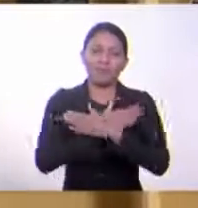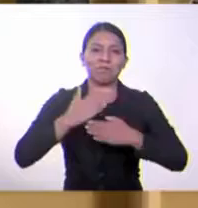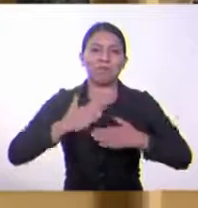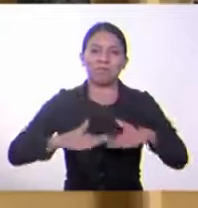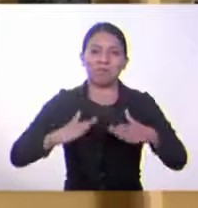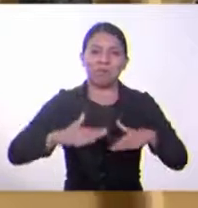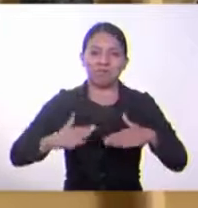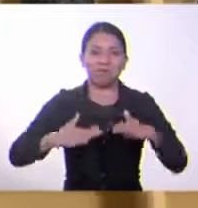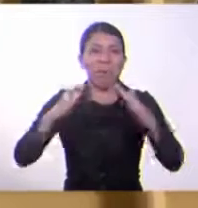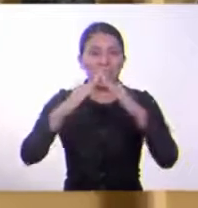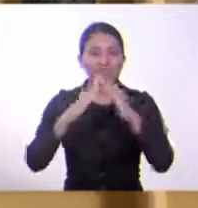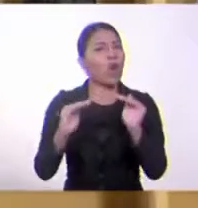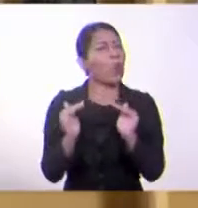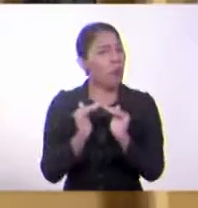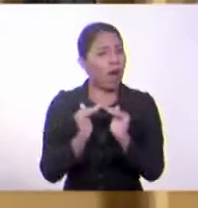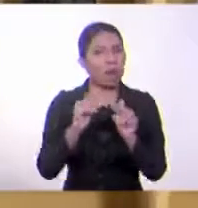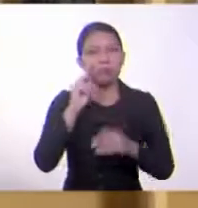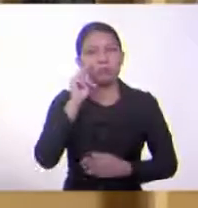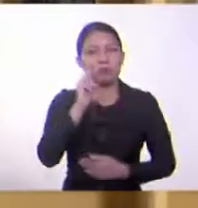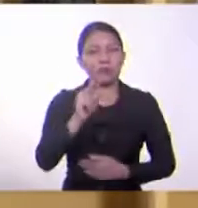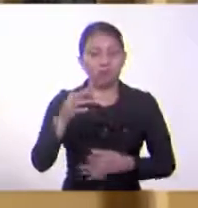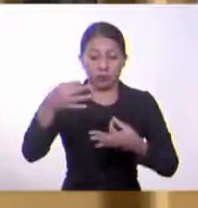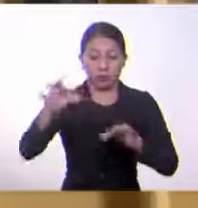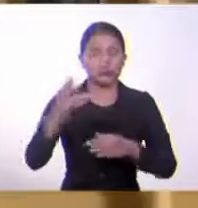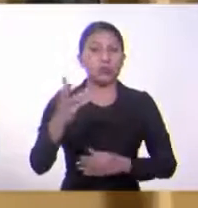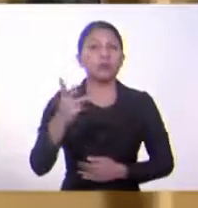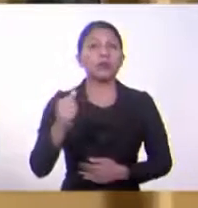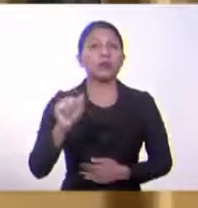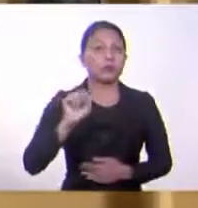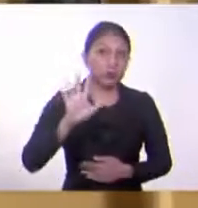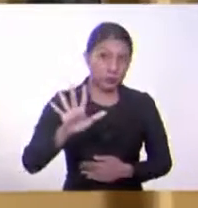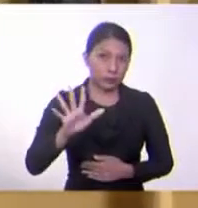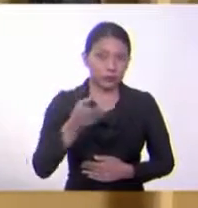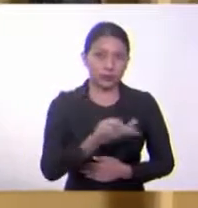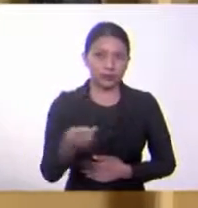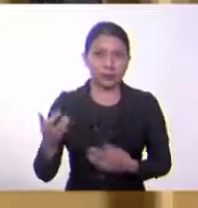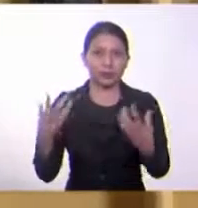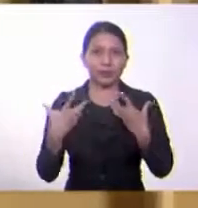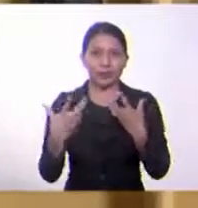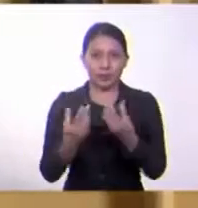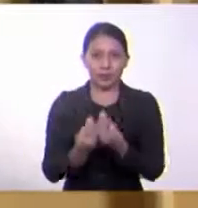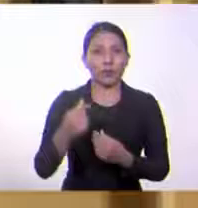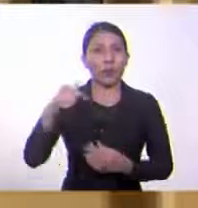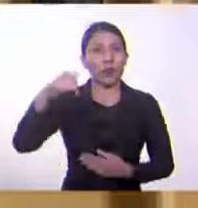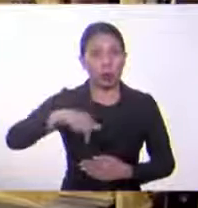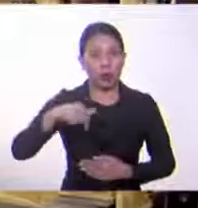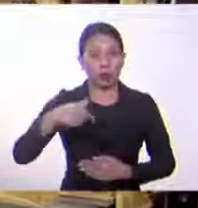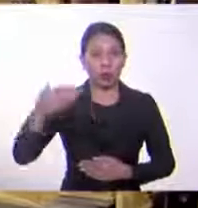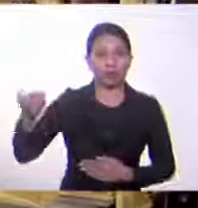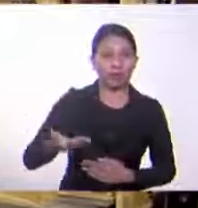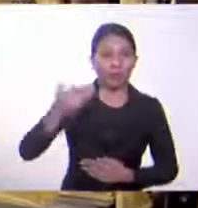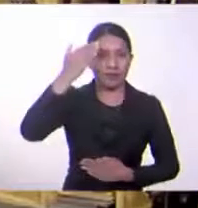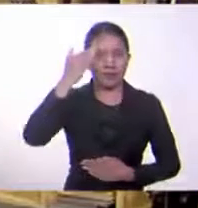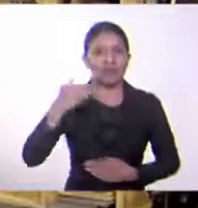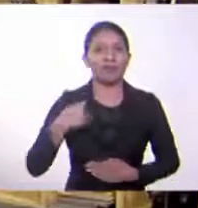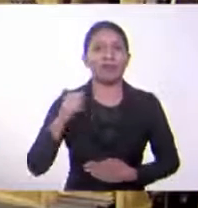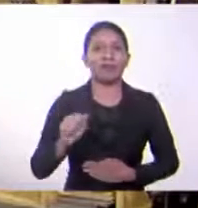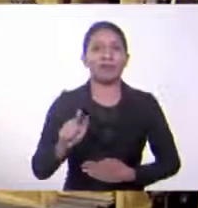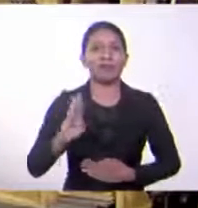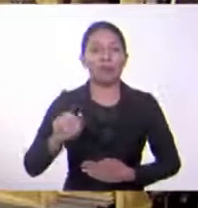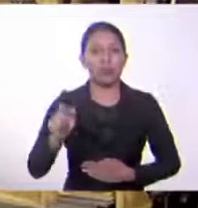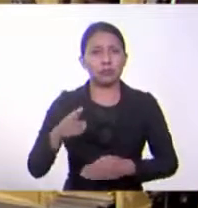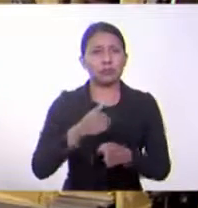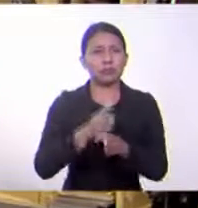pueden estar pendientes de su guía número 5 de la materia de Estudios Sociales. Y hoy con Alba Calderón, que es la especialista en